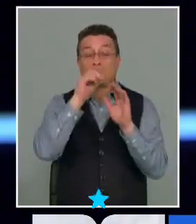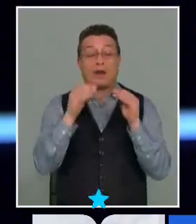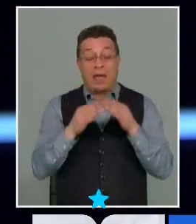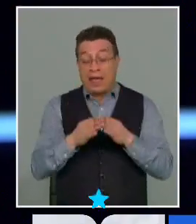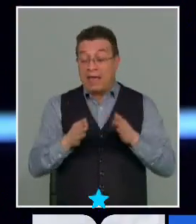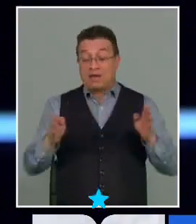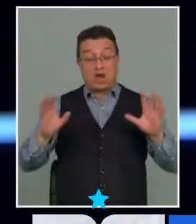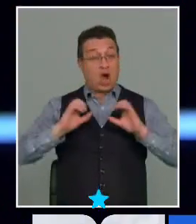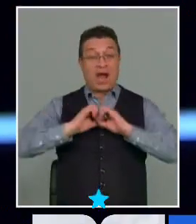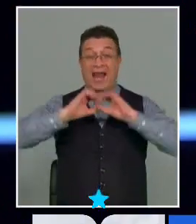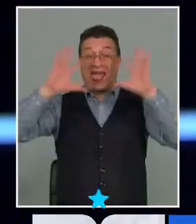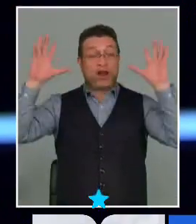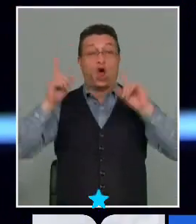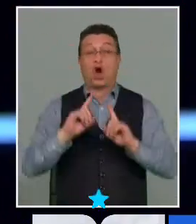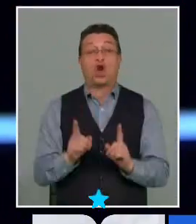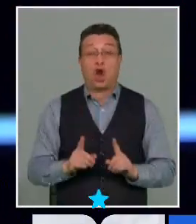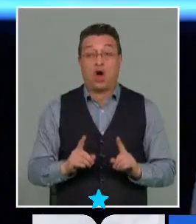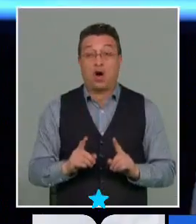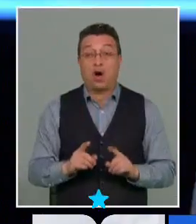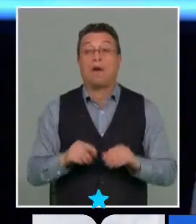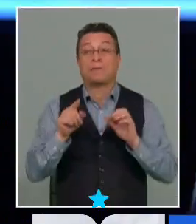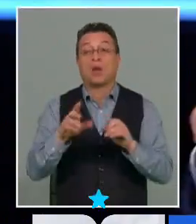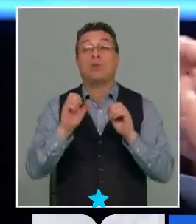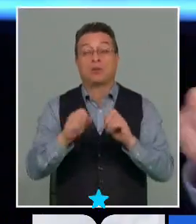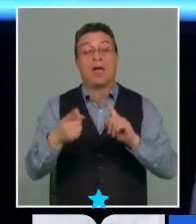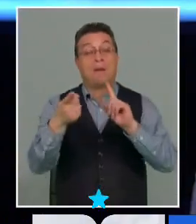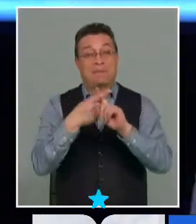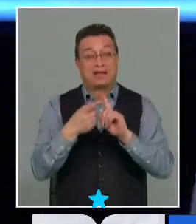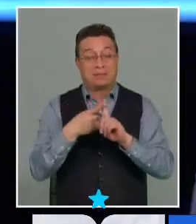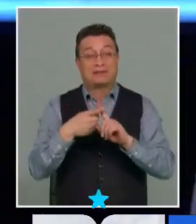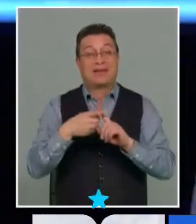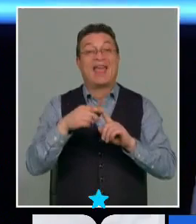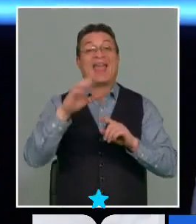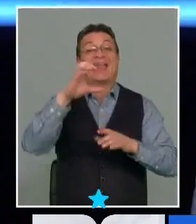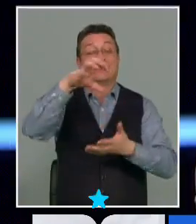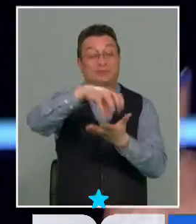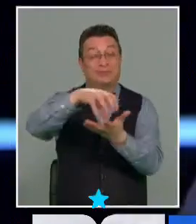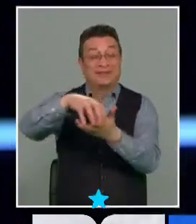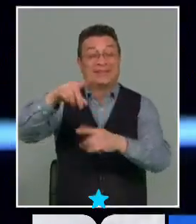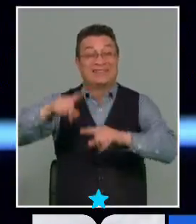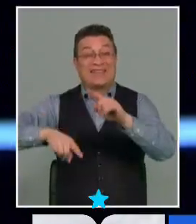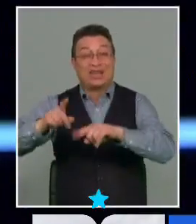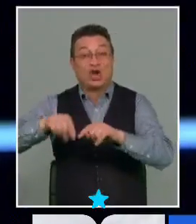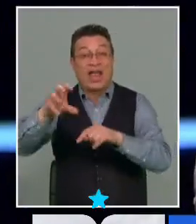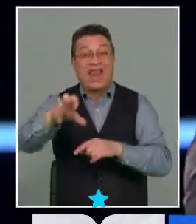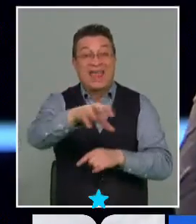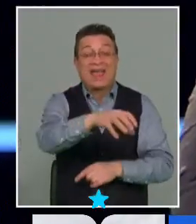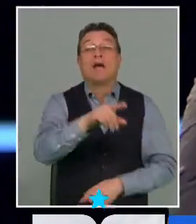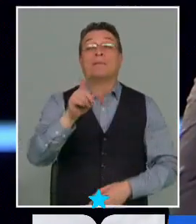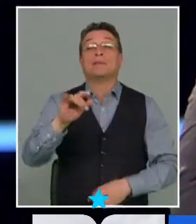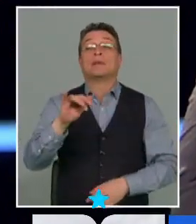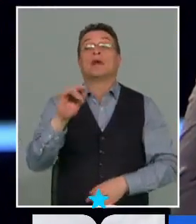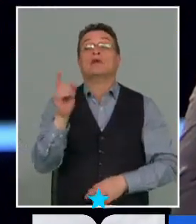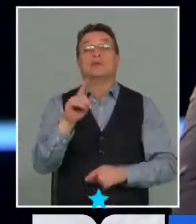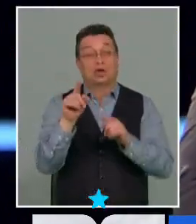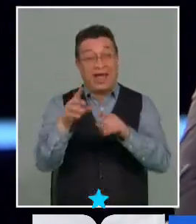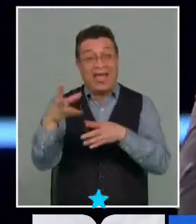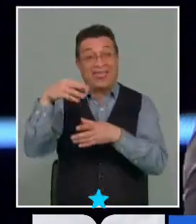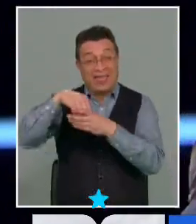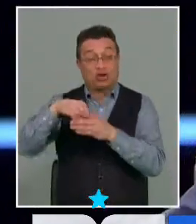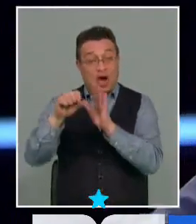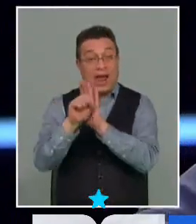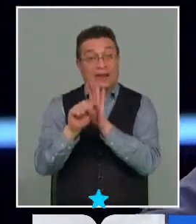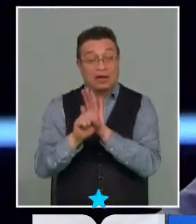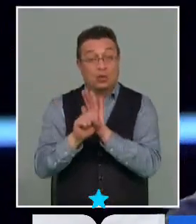pone límite ¿a tu juicio no sería con participación en entidades territoriales en el estado claro o sea no es que está dentro de ese artículo